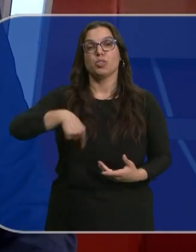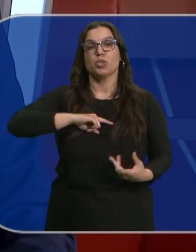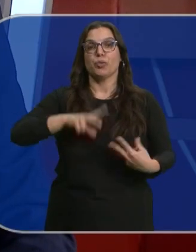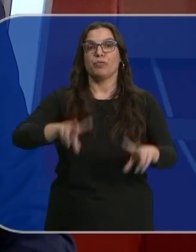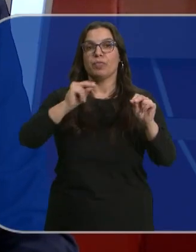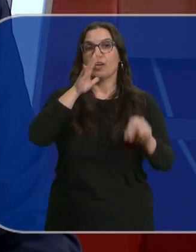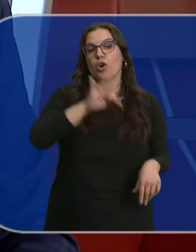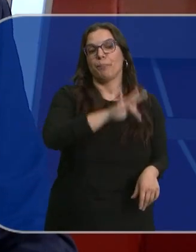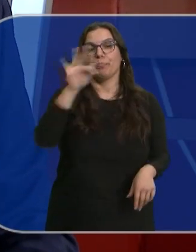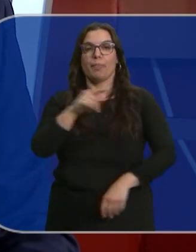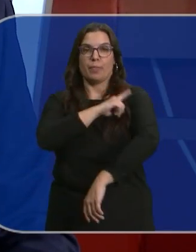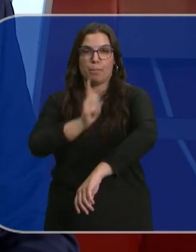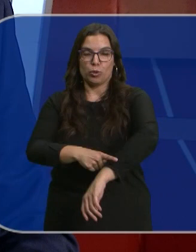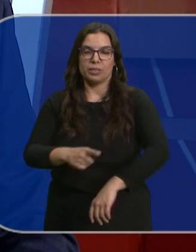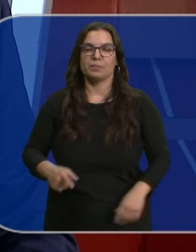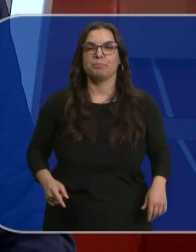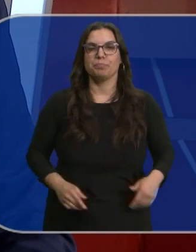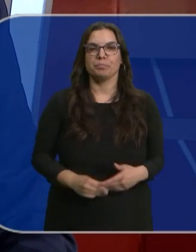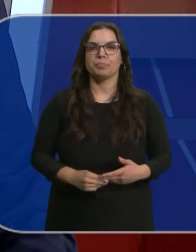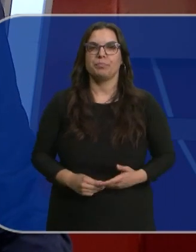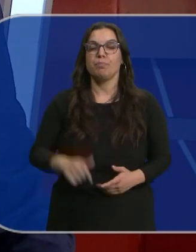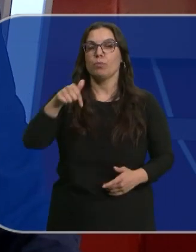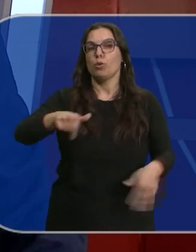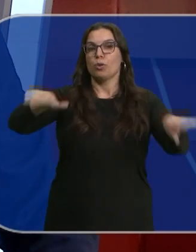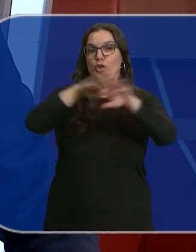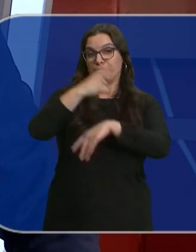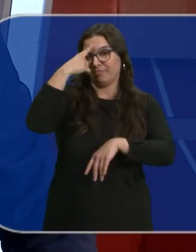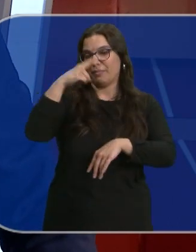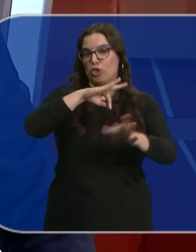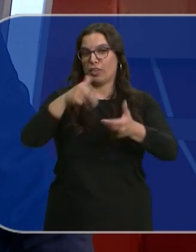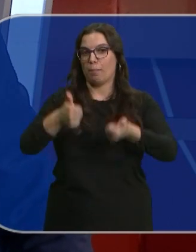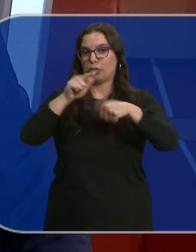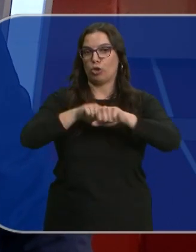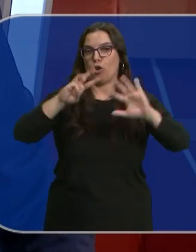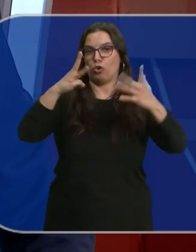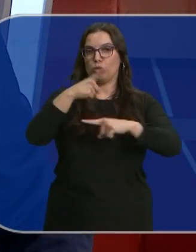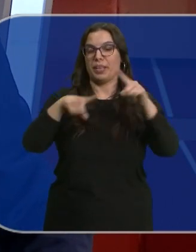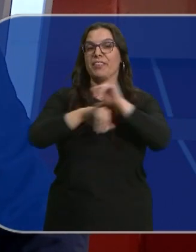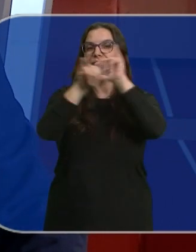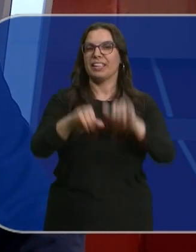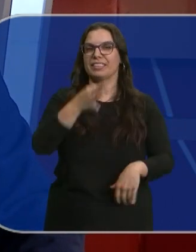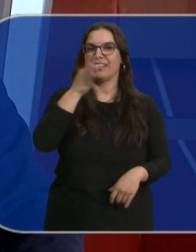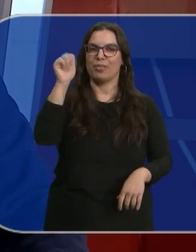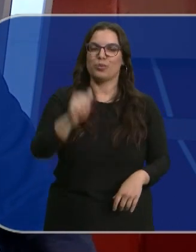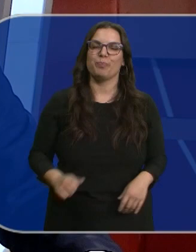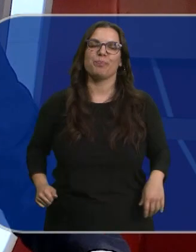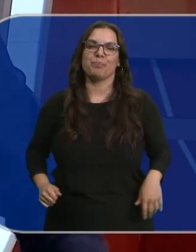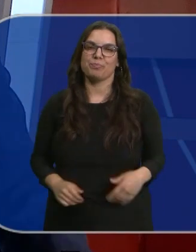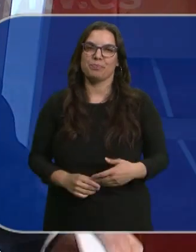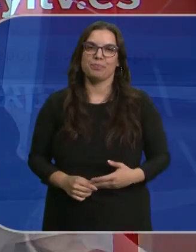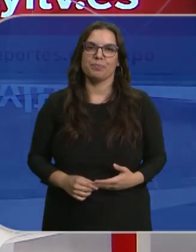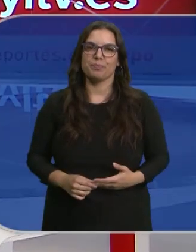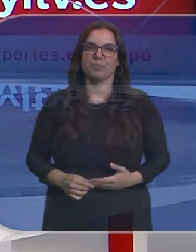Nosotros nos vamos, se quedan ahora con los deportes, con Fernando Escudero. Esta noche, ya saben, más noticias. A las ocho y media pasen una feliz tarde. Adiós.